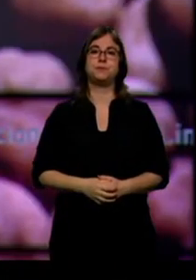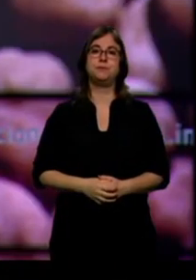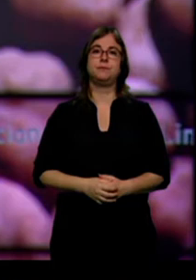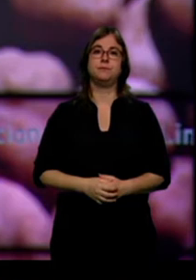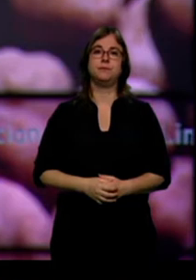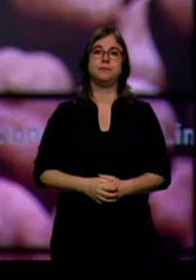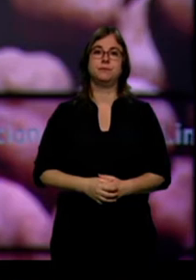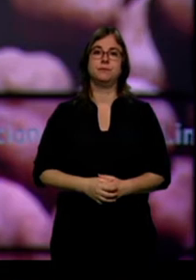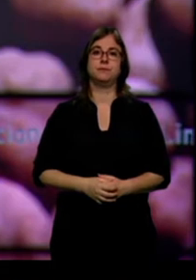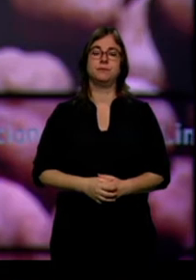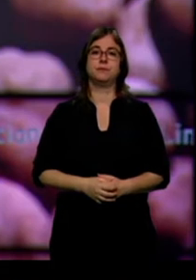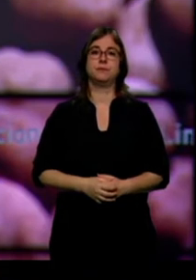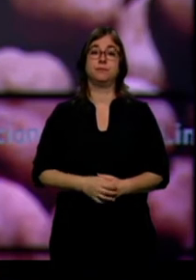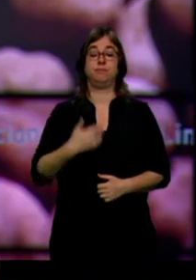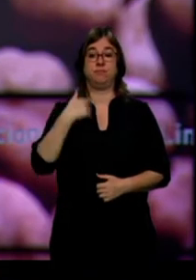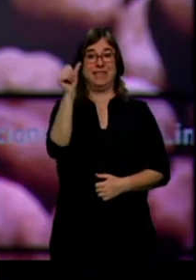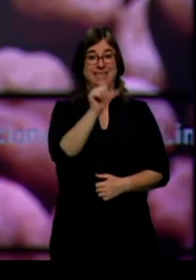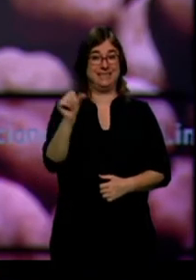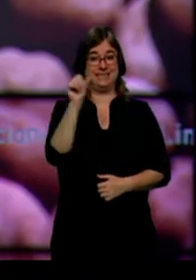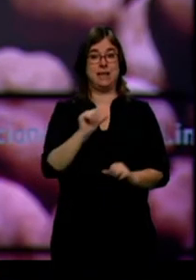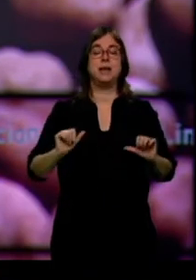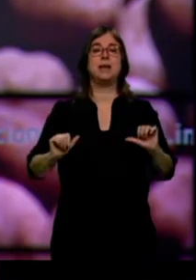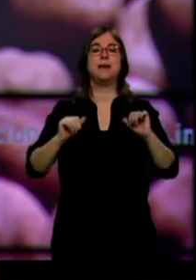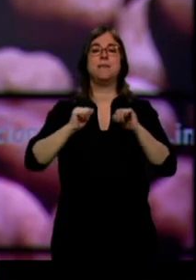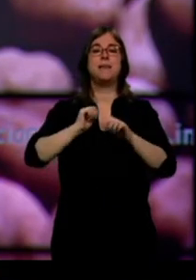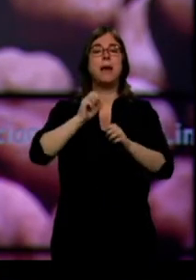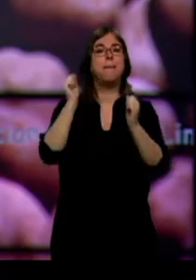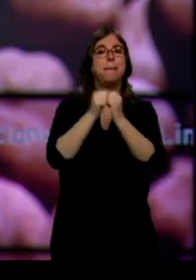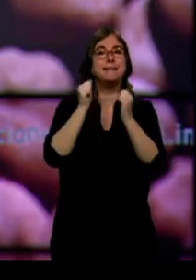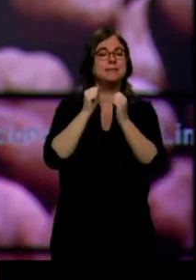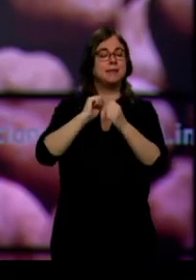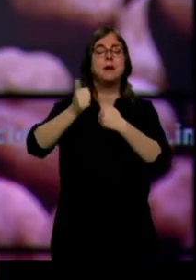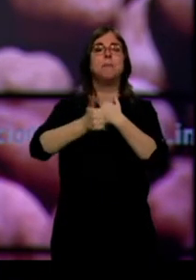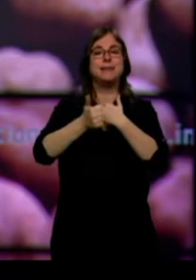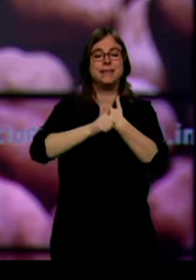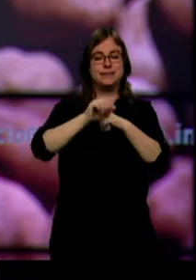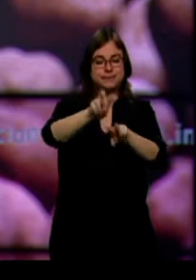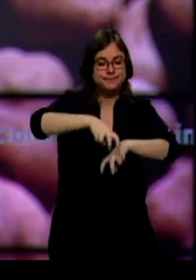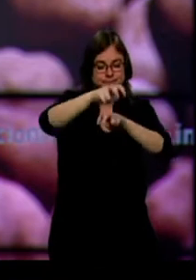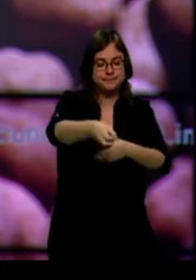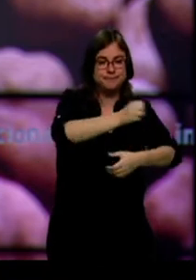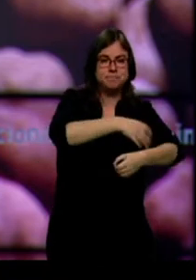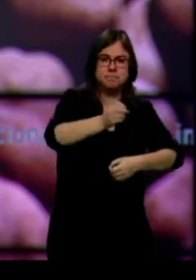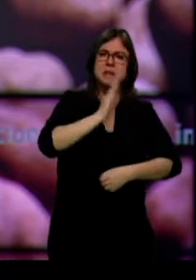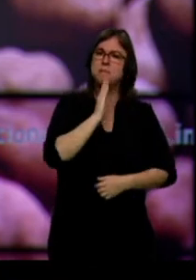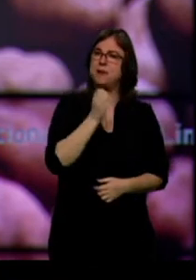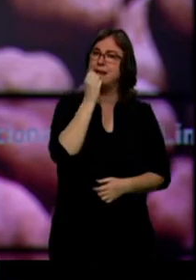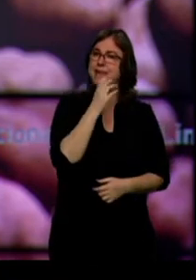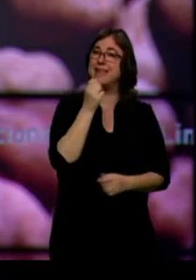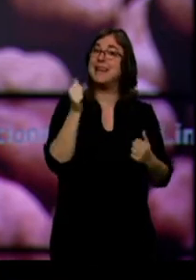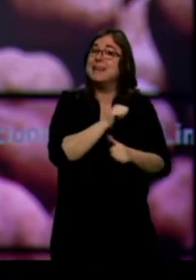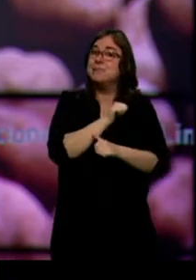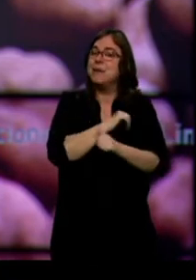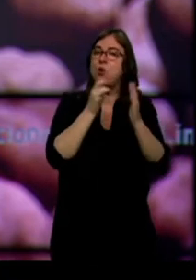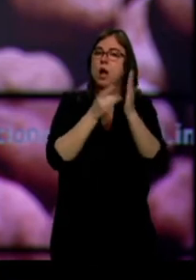En unas semanas comenzará la recogida de patata con buenas expectativas. Se espera una campaña de excelente calidad y a buen precio.